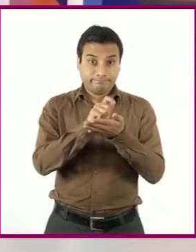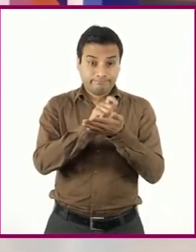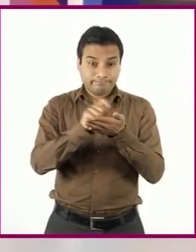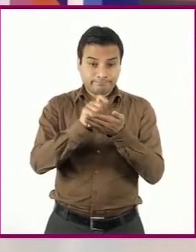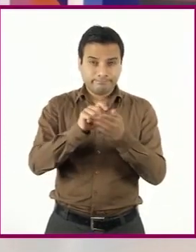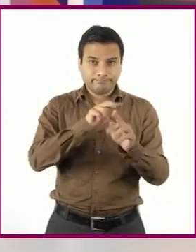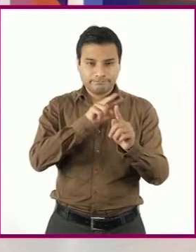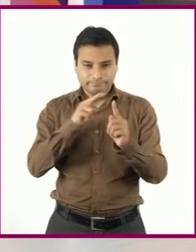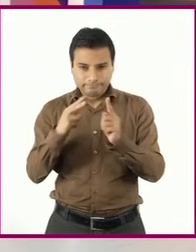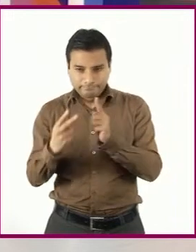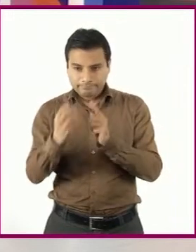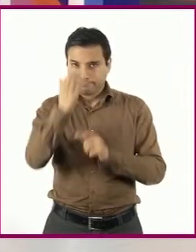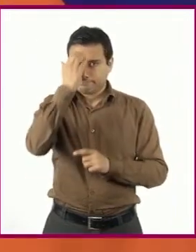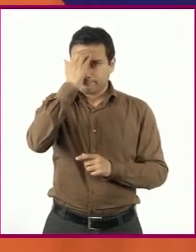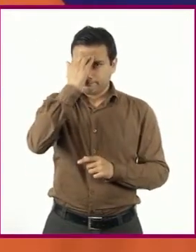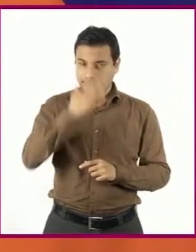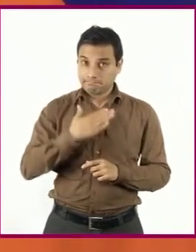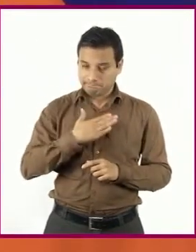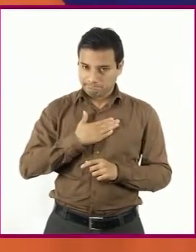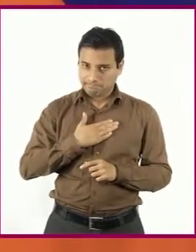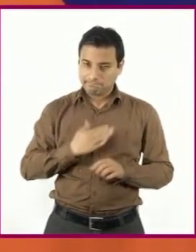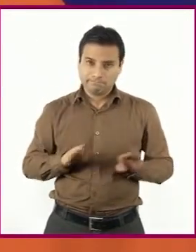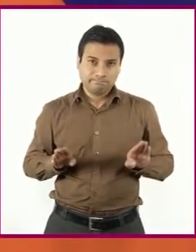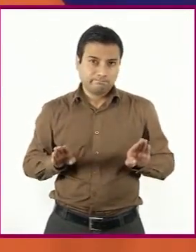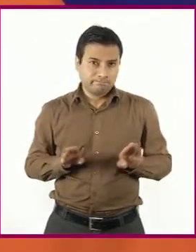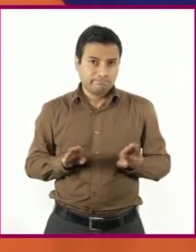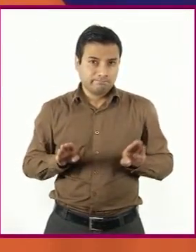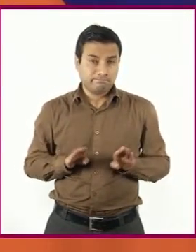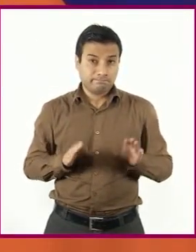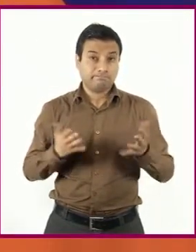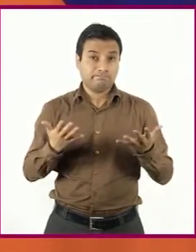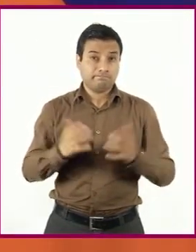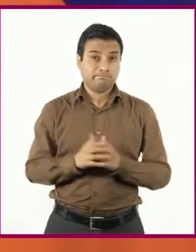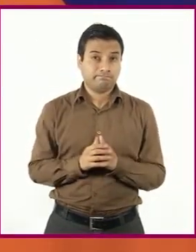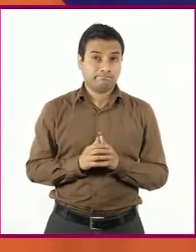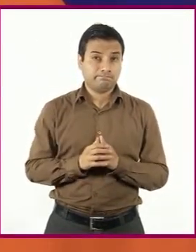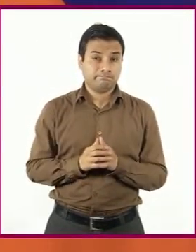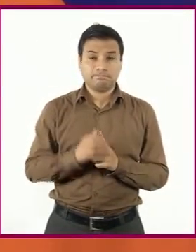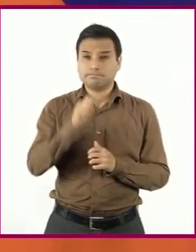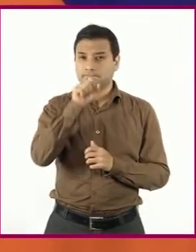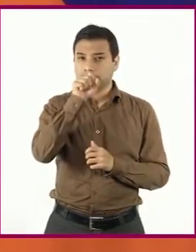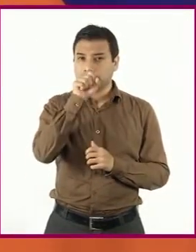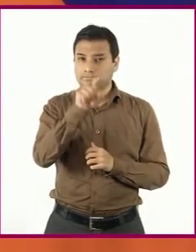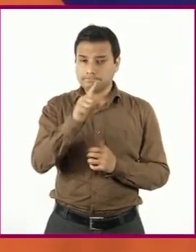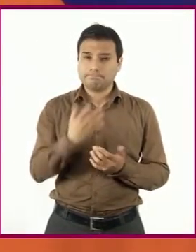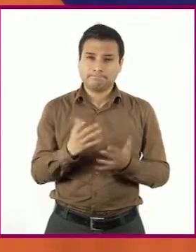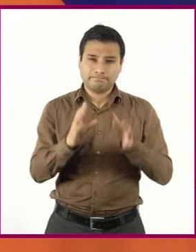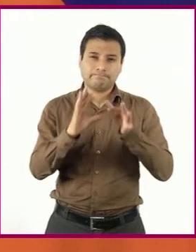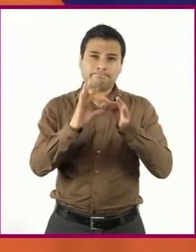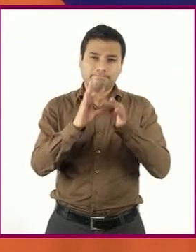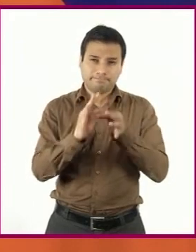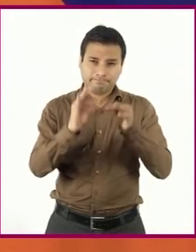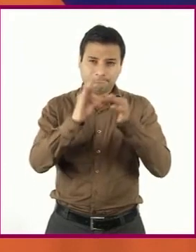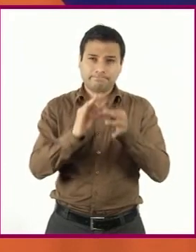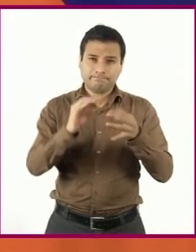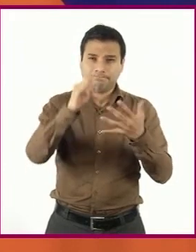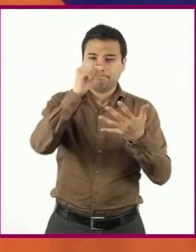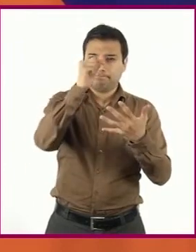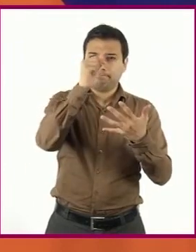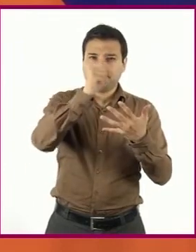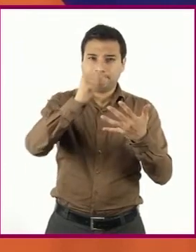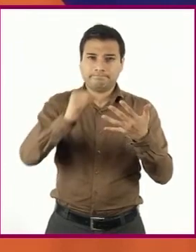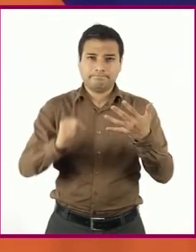de nuestra personalidad. Quizá también contar con elementos que nos permitan, de una manera